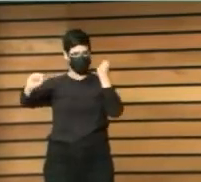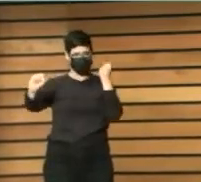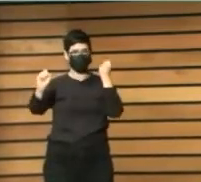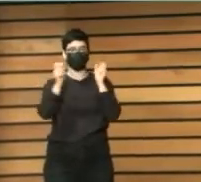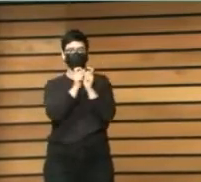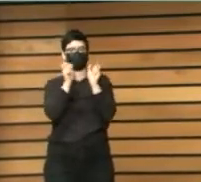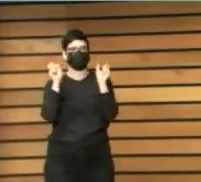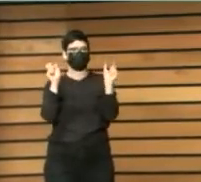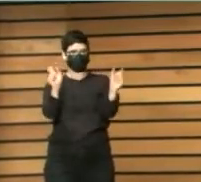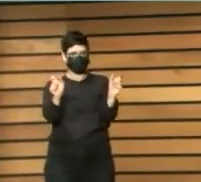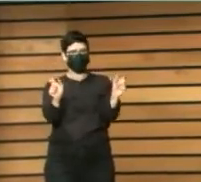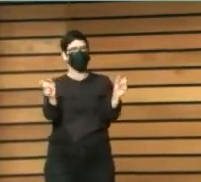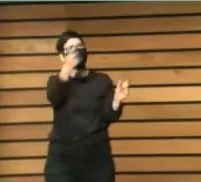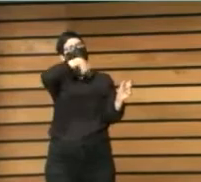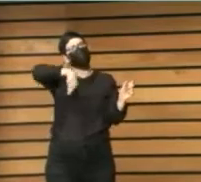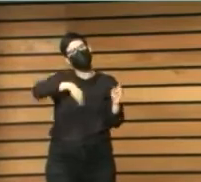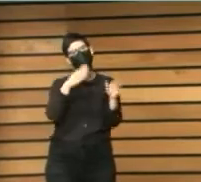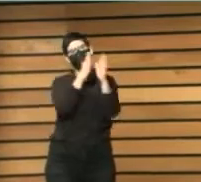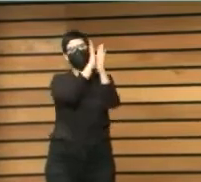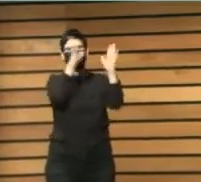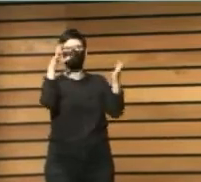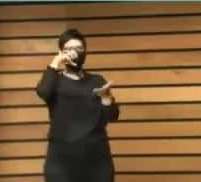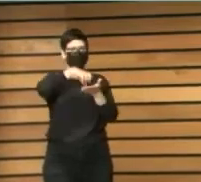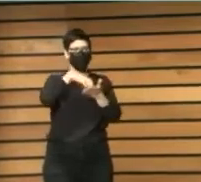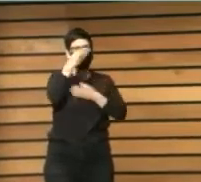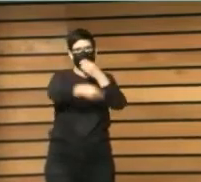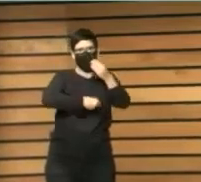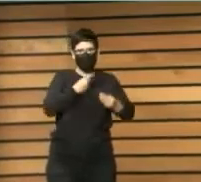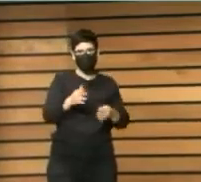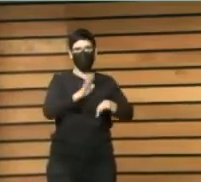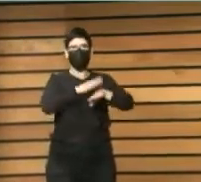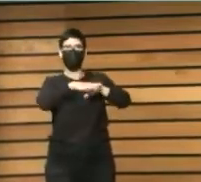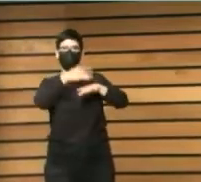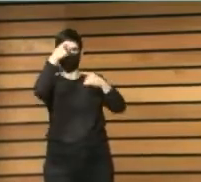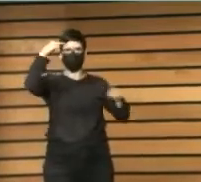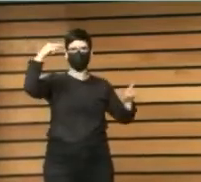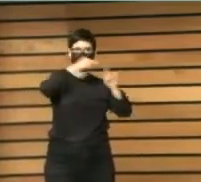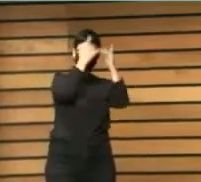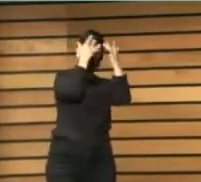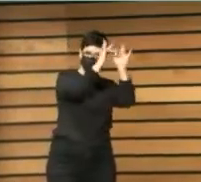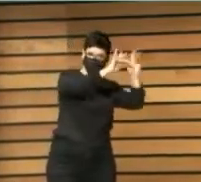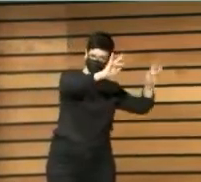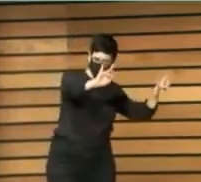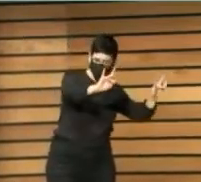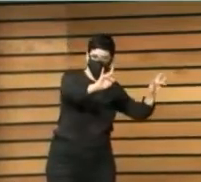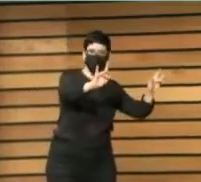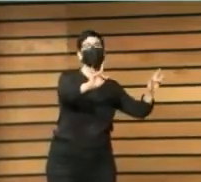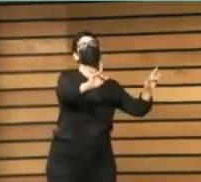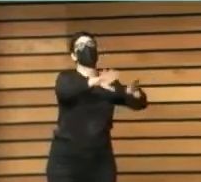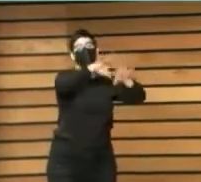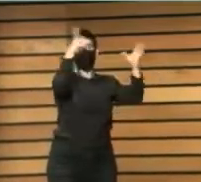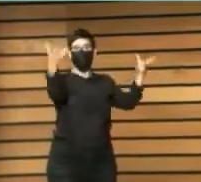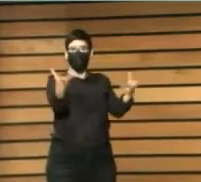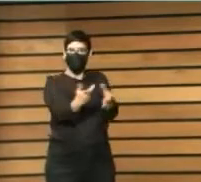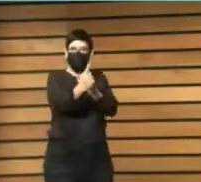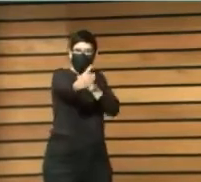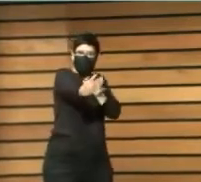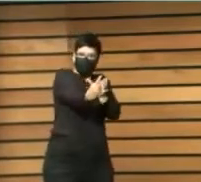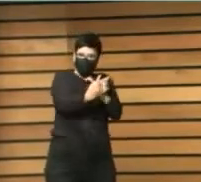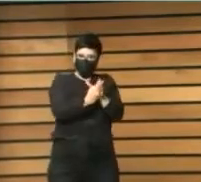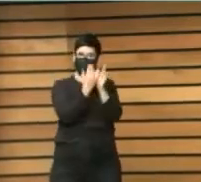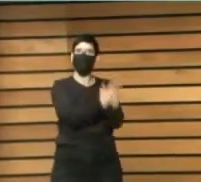estamos haciendo las bibliotecas para sensibilizar en un mundo inclusivo un mundo